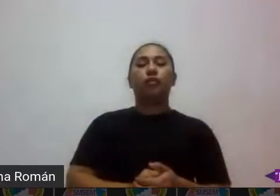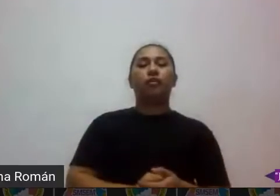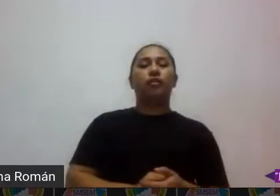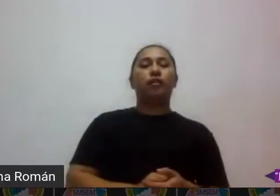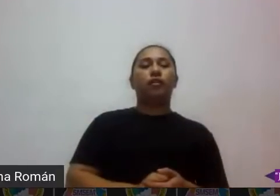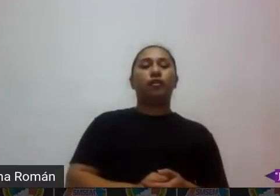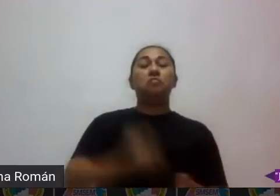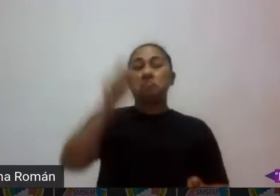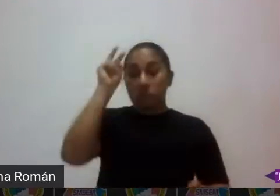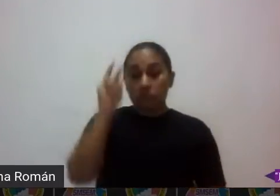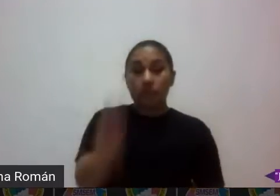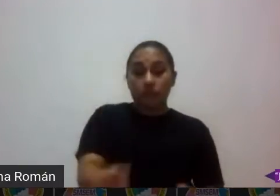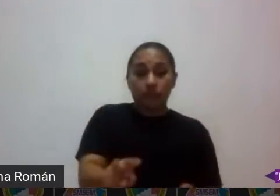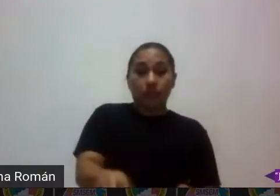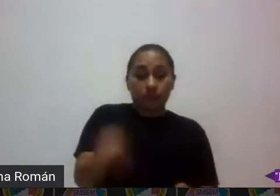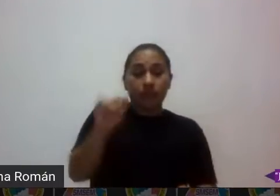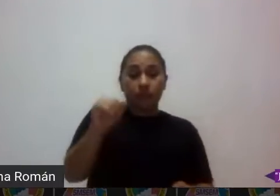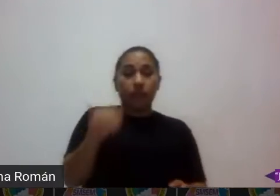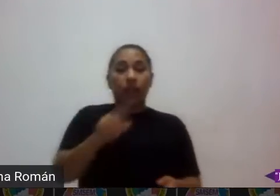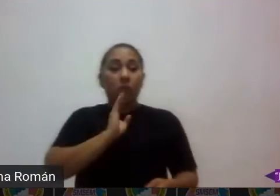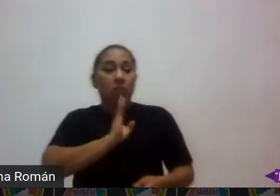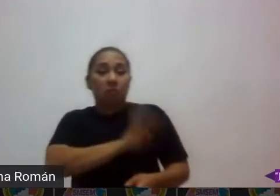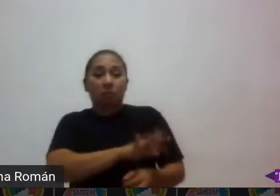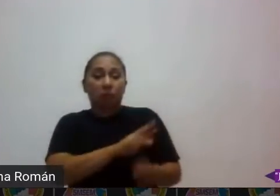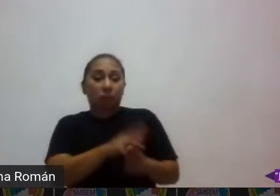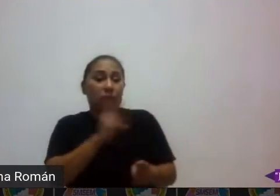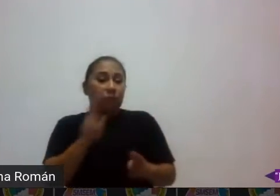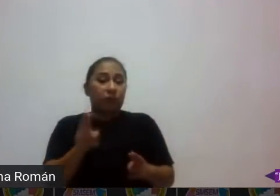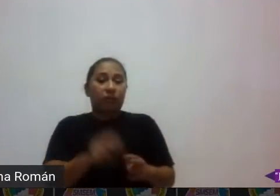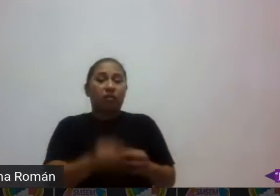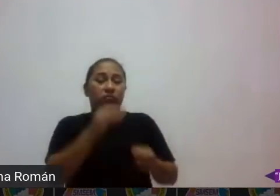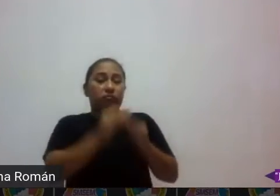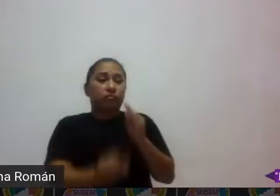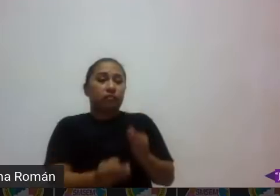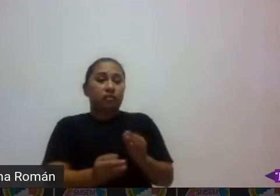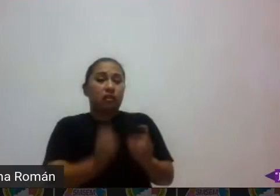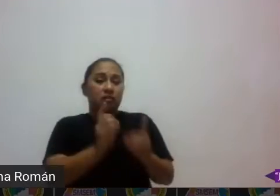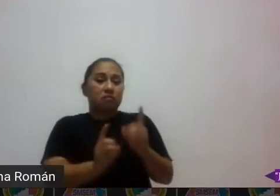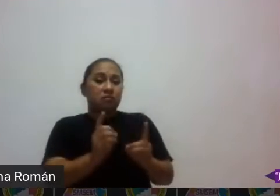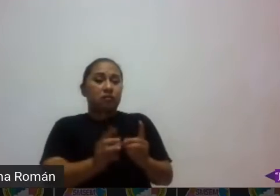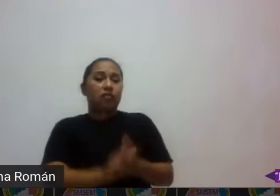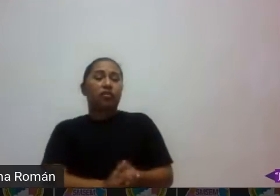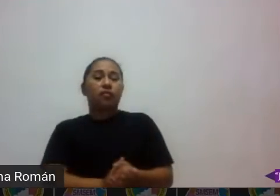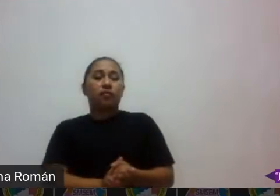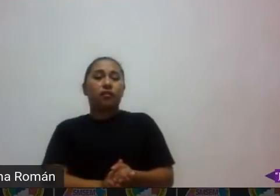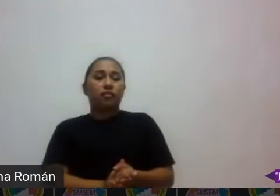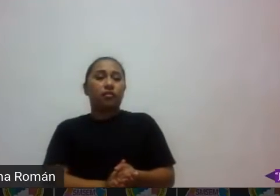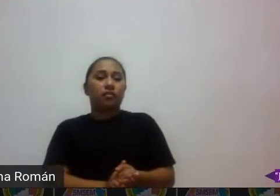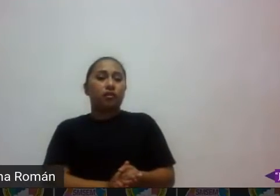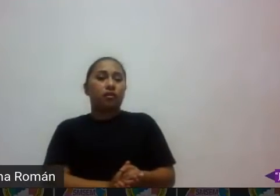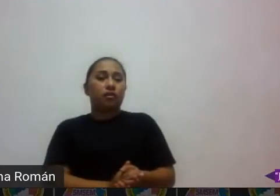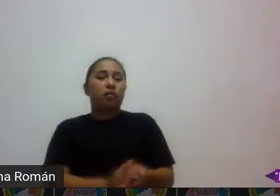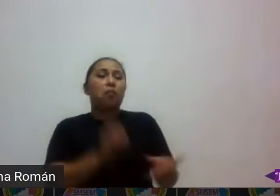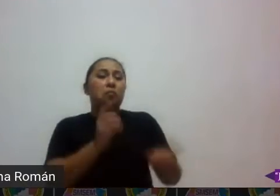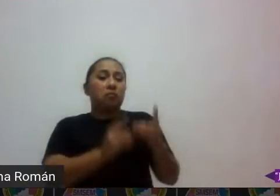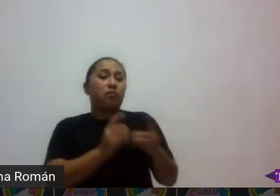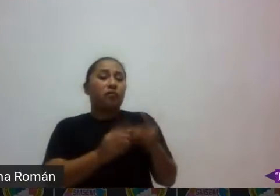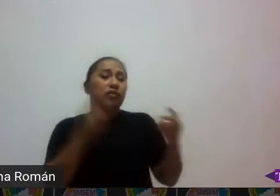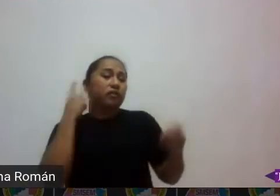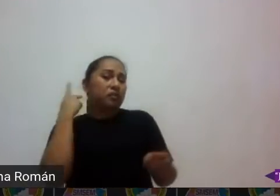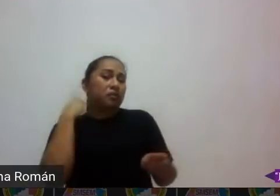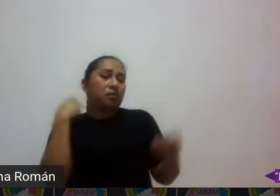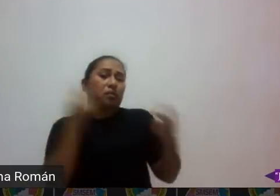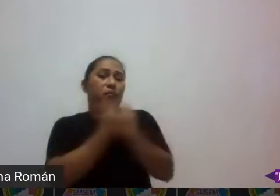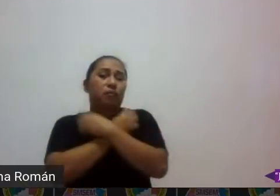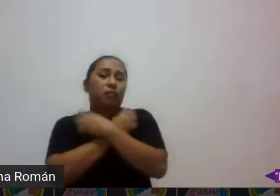efectivamente son los malos resultados pero lo que falta son las decisiones y específicamente las decisiones de política pública